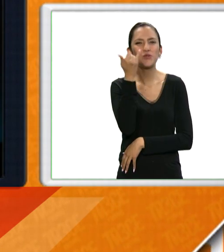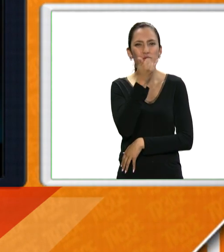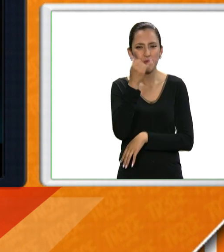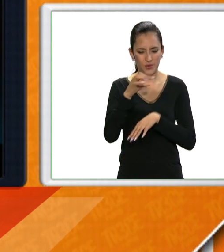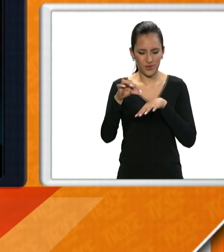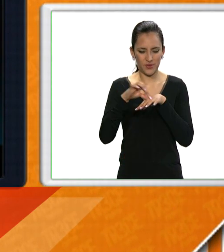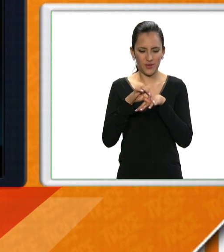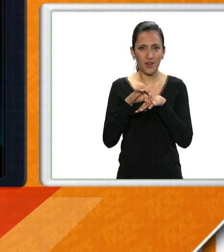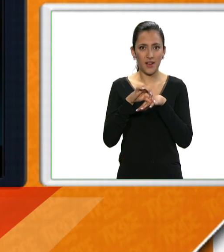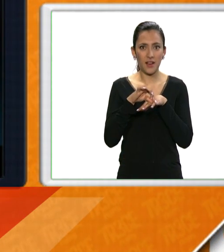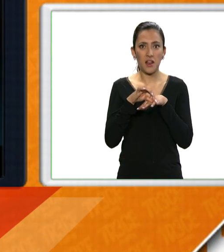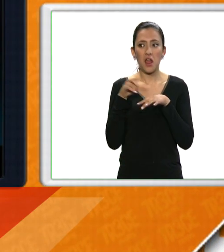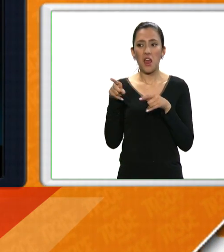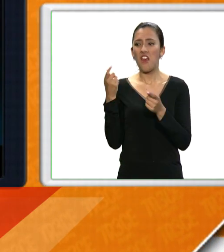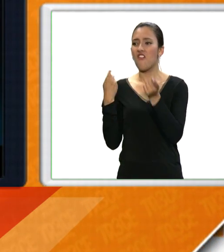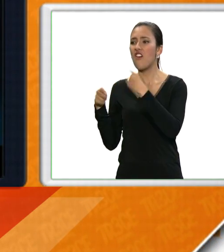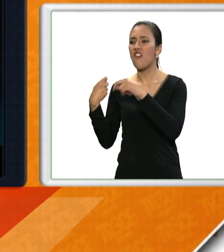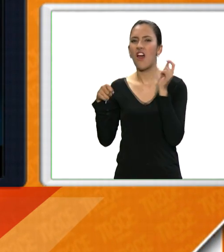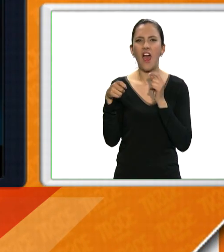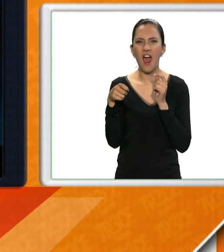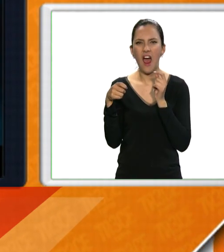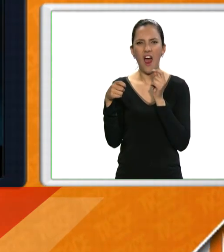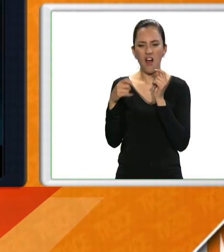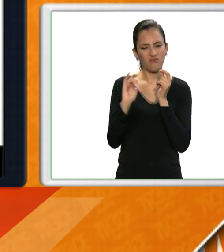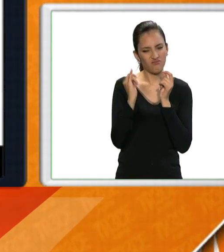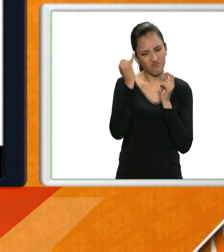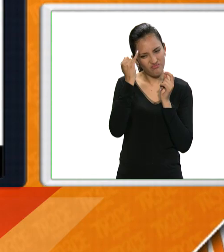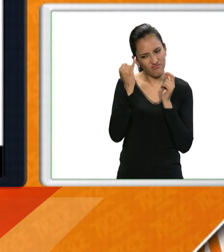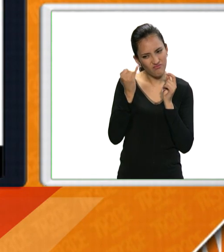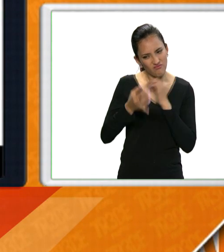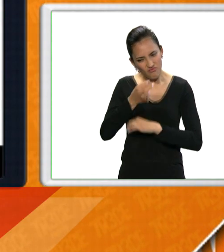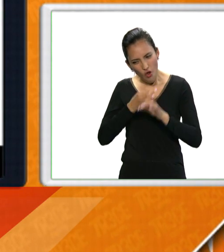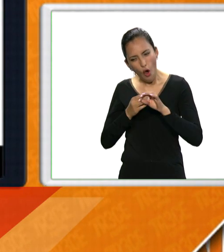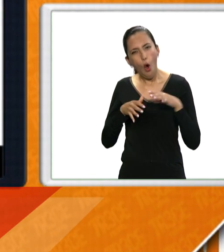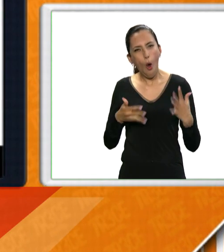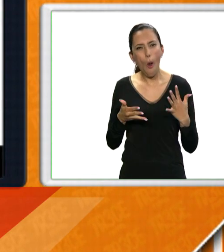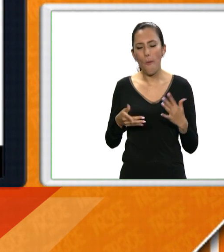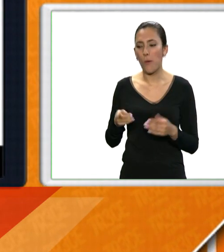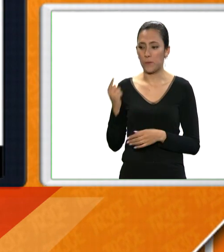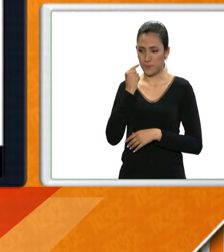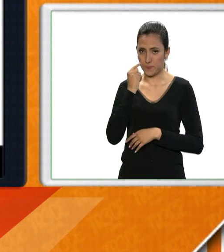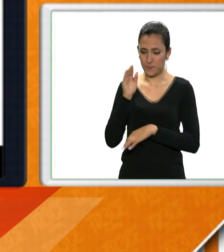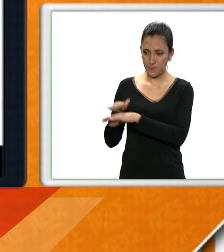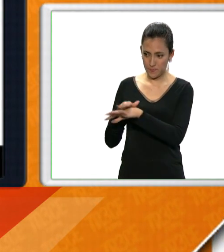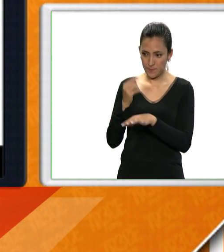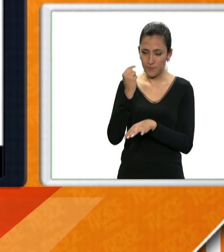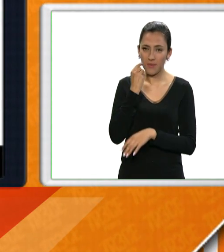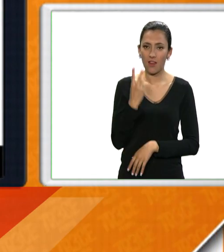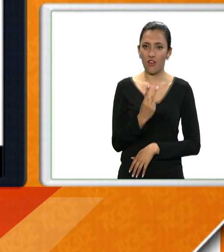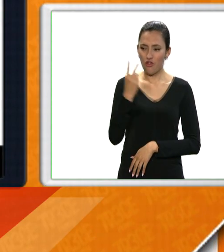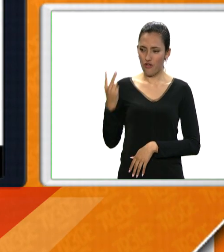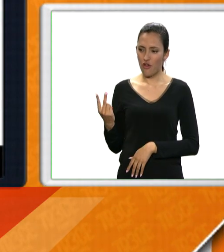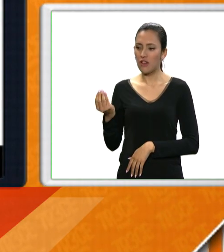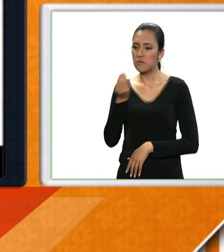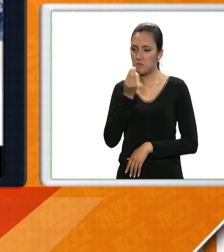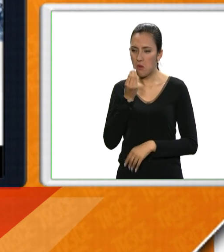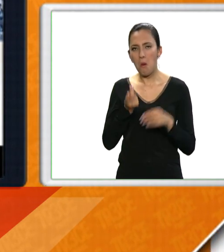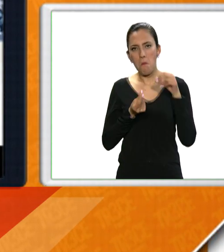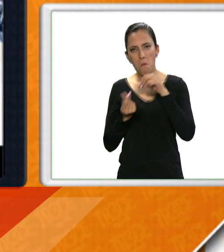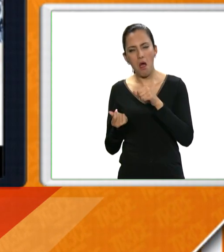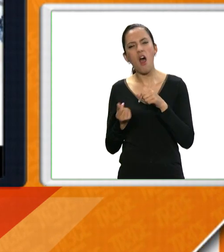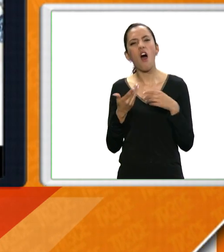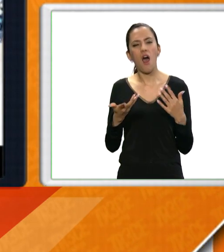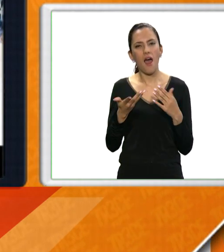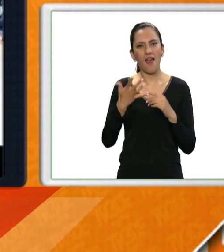En vez de crear una subasta, lo que decidieron hacer fue hacer una cena costosa en pareja, que incluye transporte en